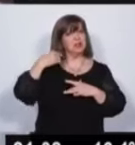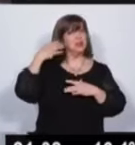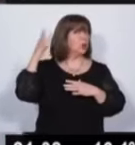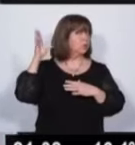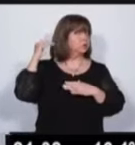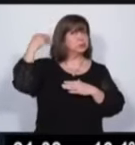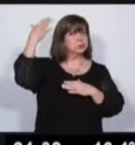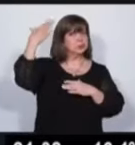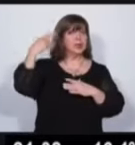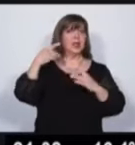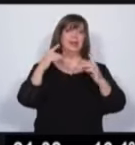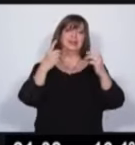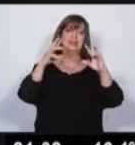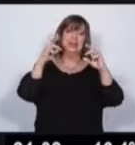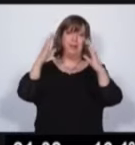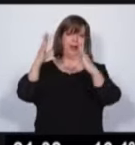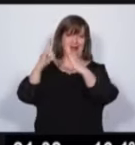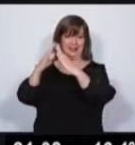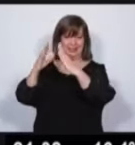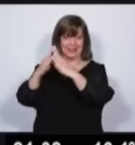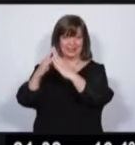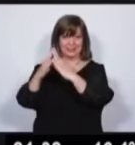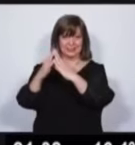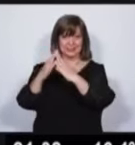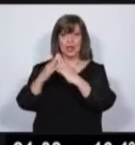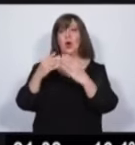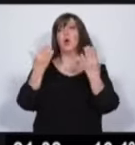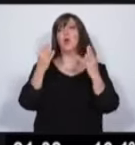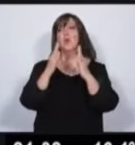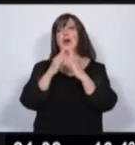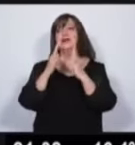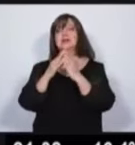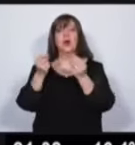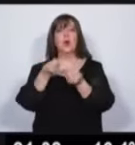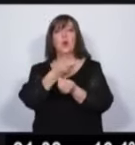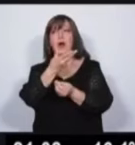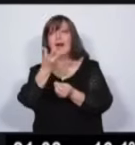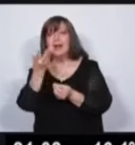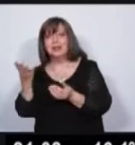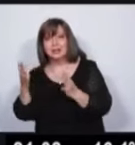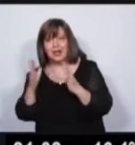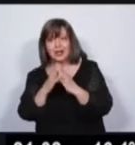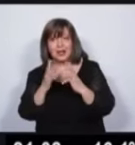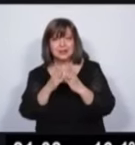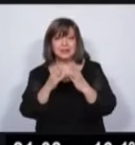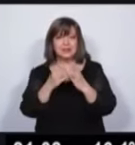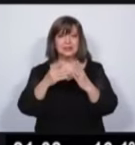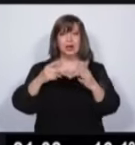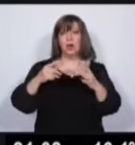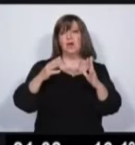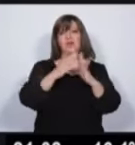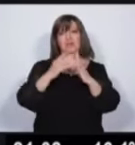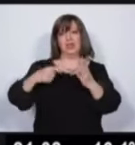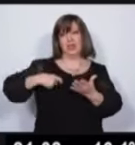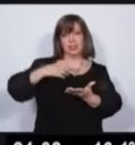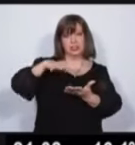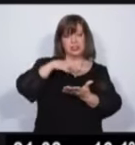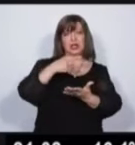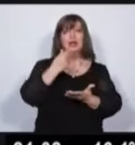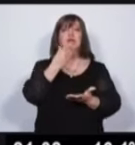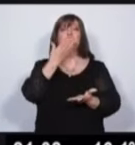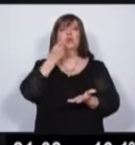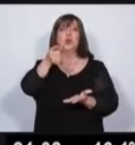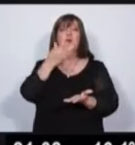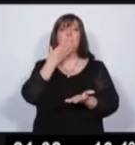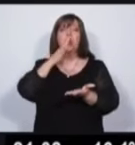Vamos a hablar de casas, medido en cantidad de unidades, cuál es el piso de viviendas sociales que su gobierno promete